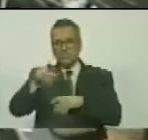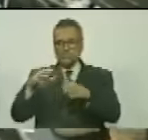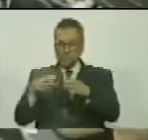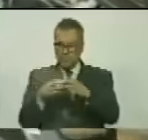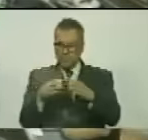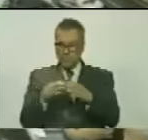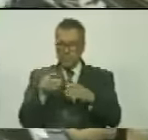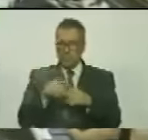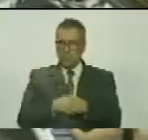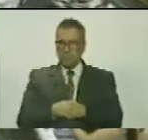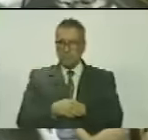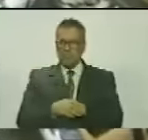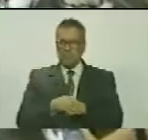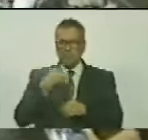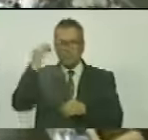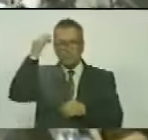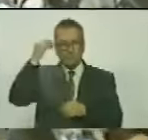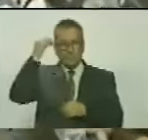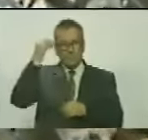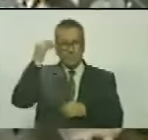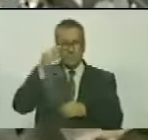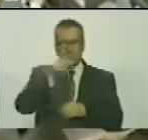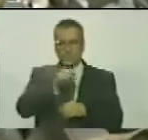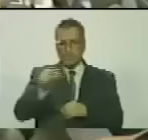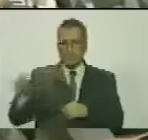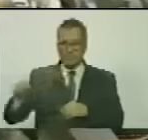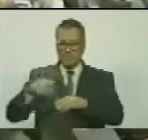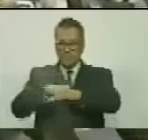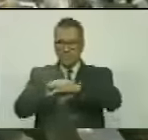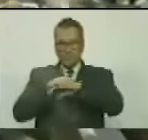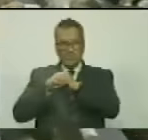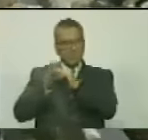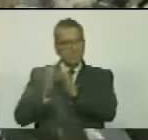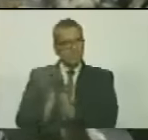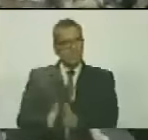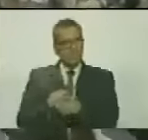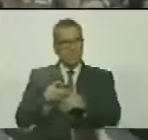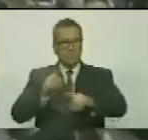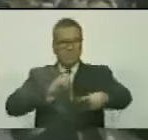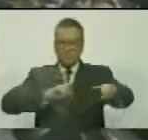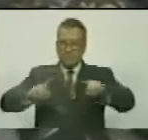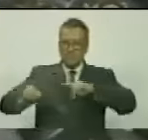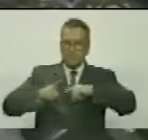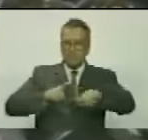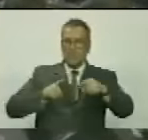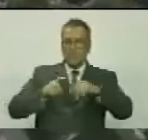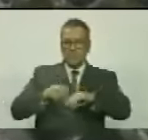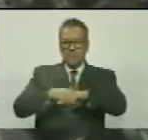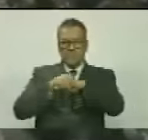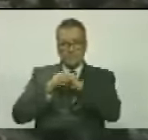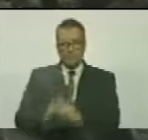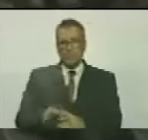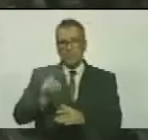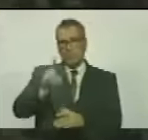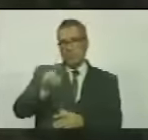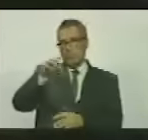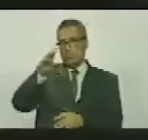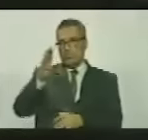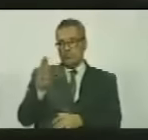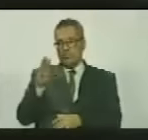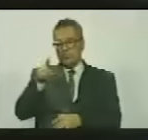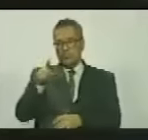grupo considerable de fascinerosos ingleses al mando del inspector británico Douglas Barnes